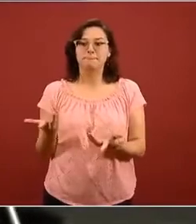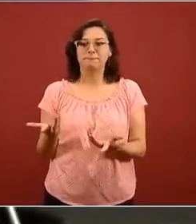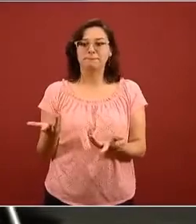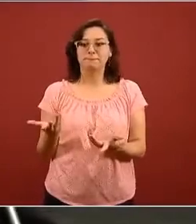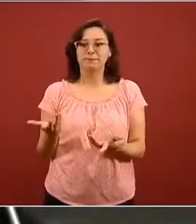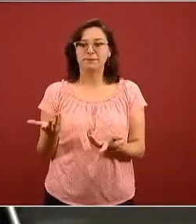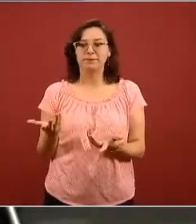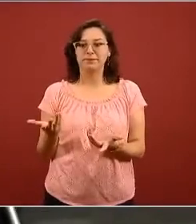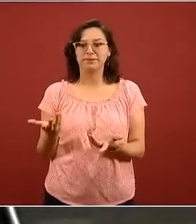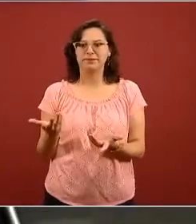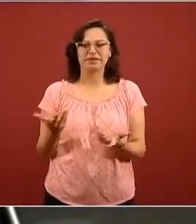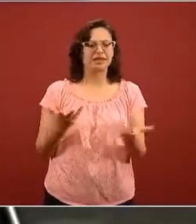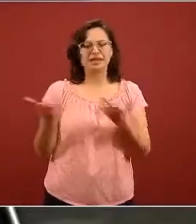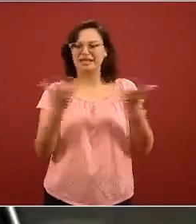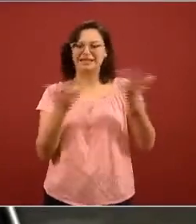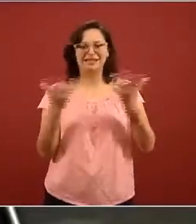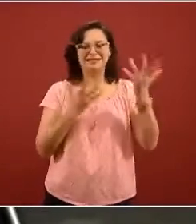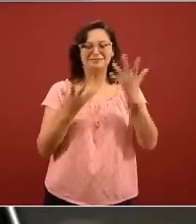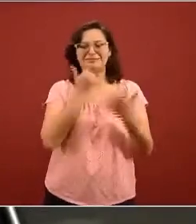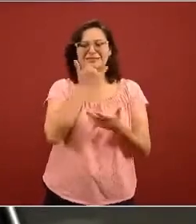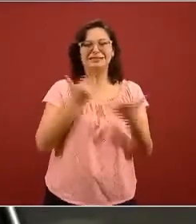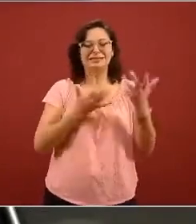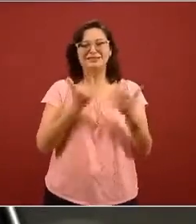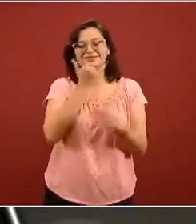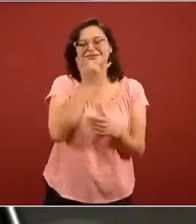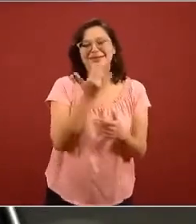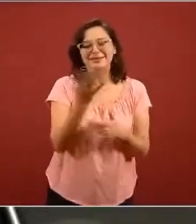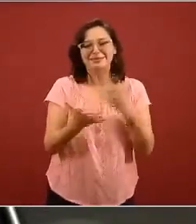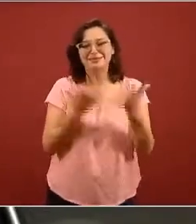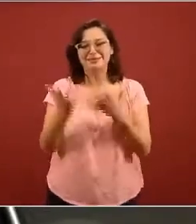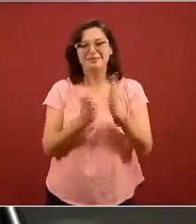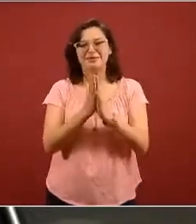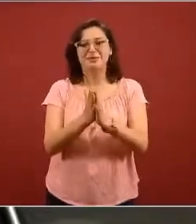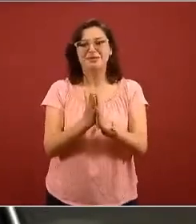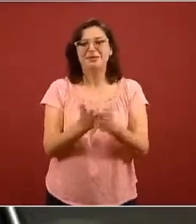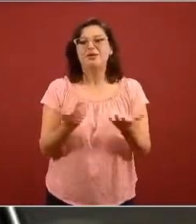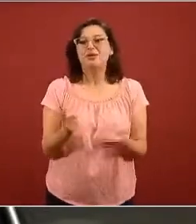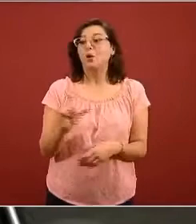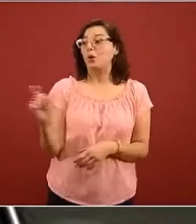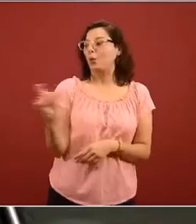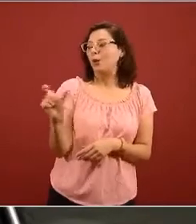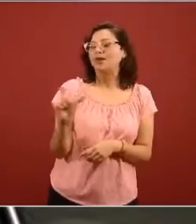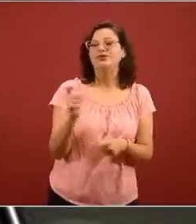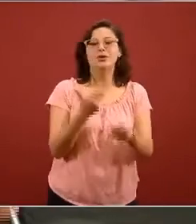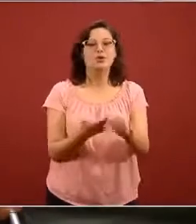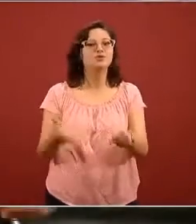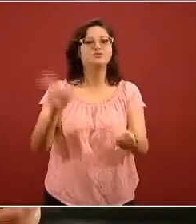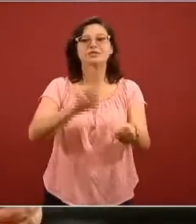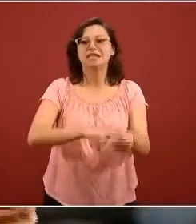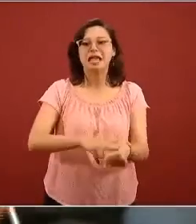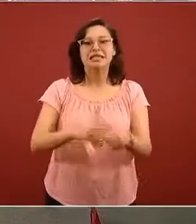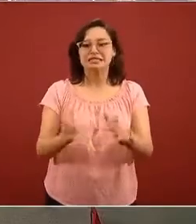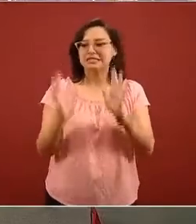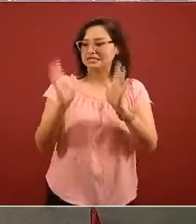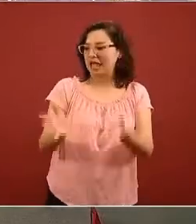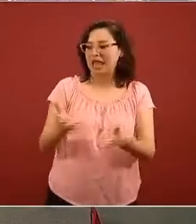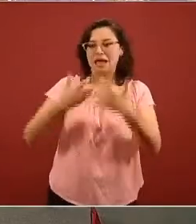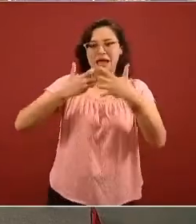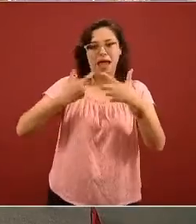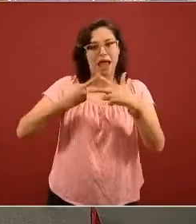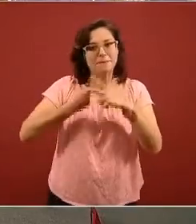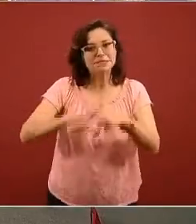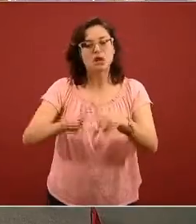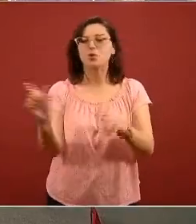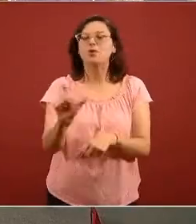centros públicos de investigación por favor y cuando estarían ya en los hospitales o sea ya cuando dirían acá están y